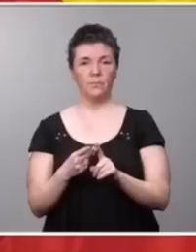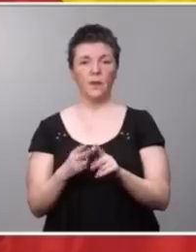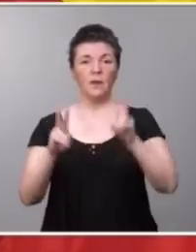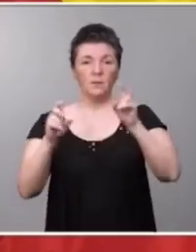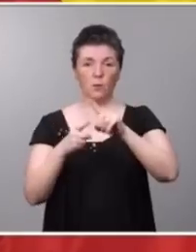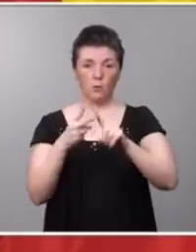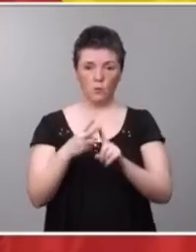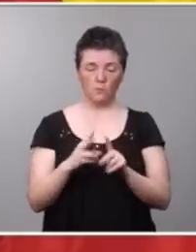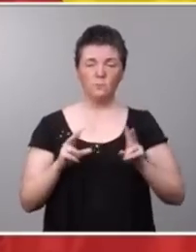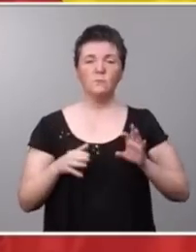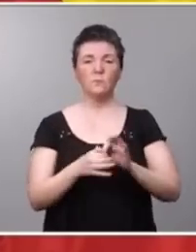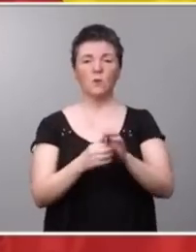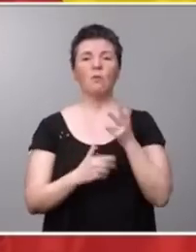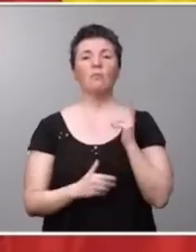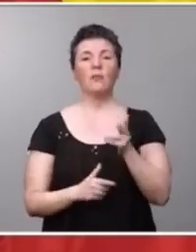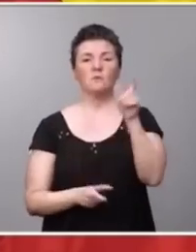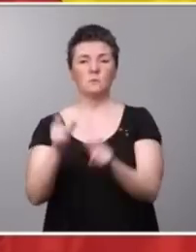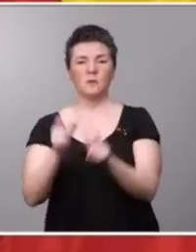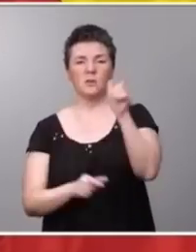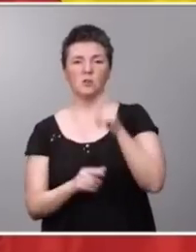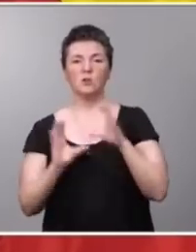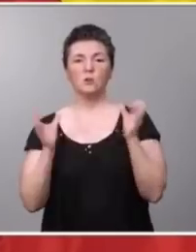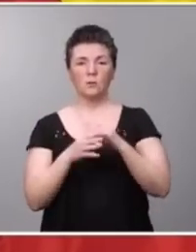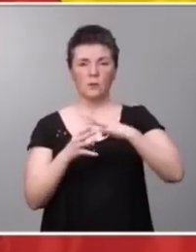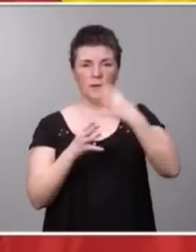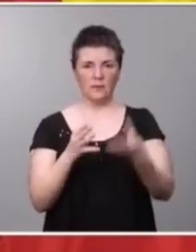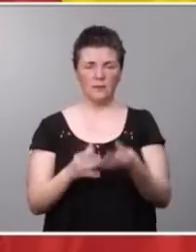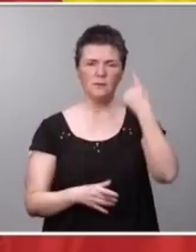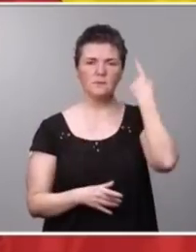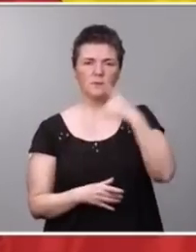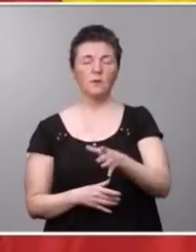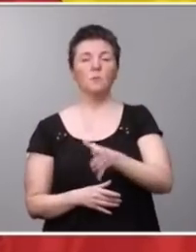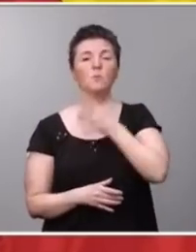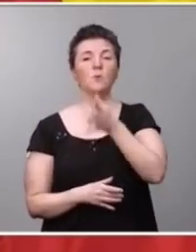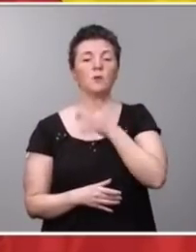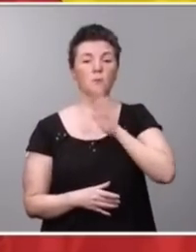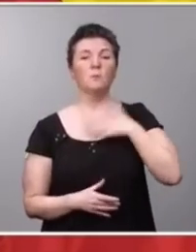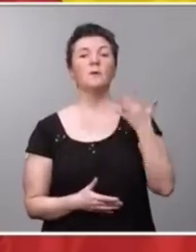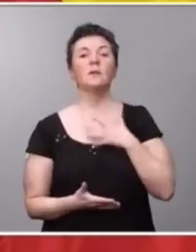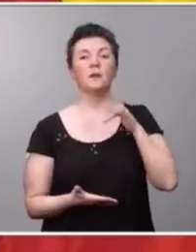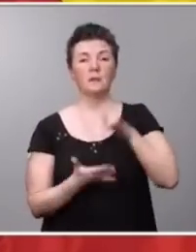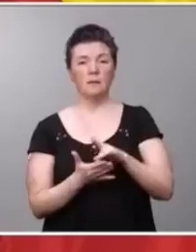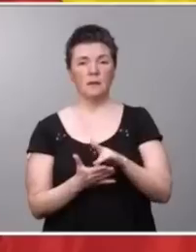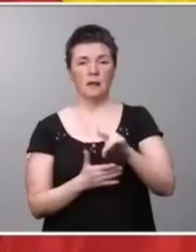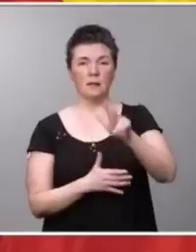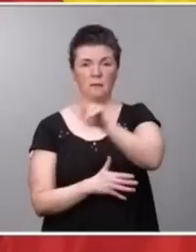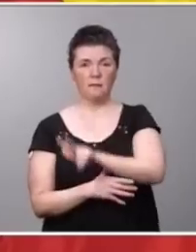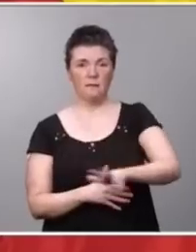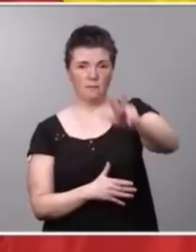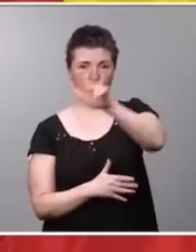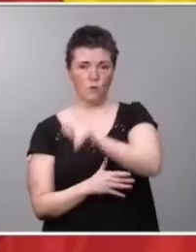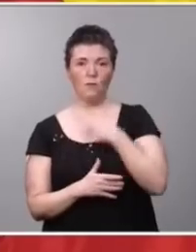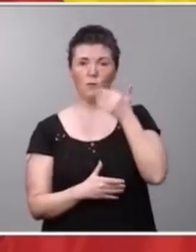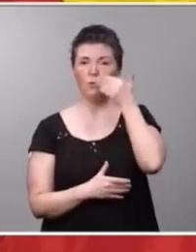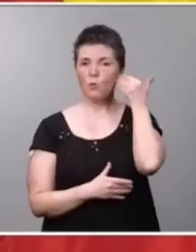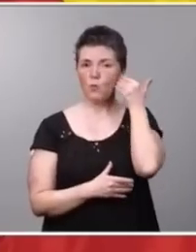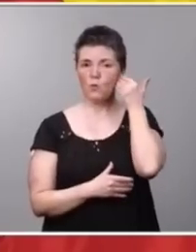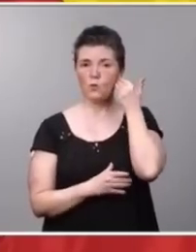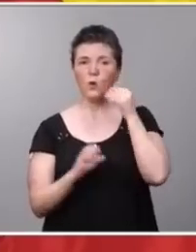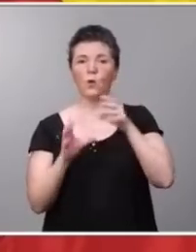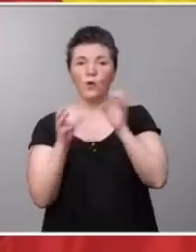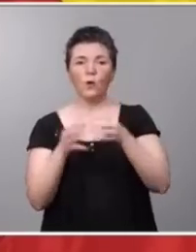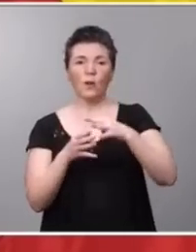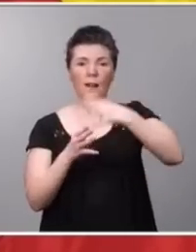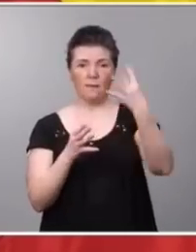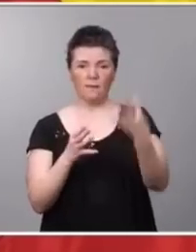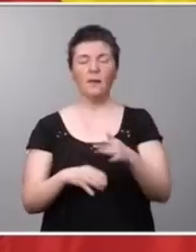que ver con los derechos de las personas LGTBI. Como saben, con motivo mañana del Día Nacional del Orgullo LGTBI, el Gobierno